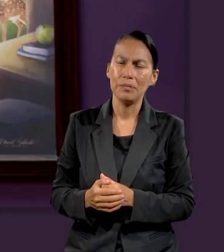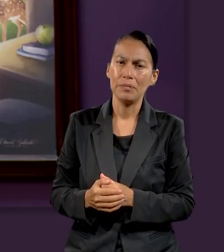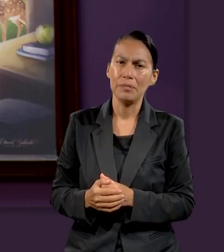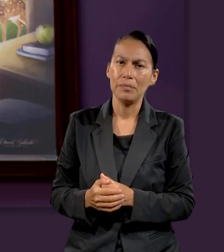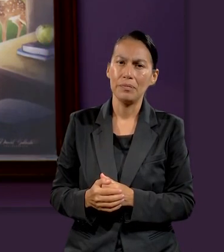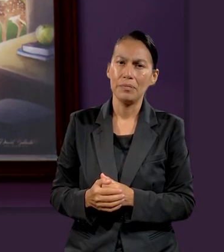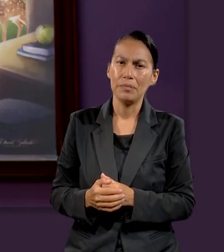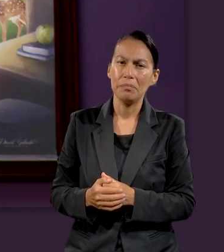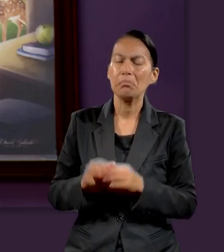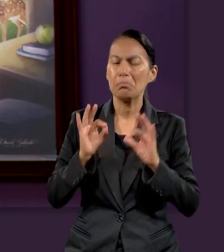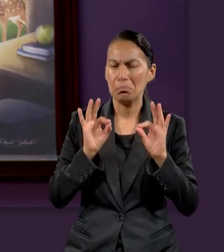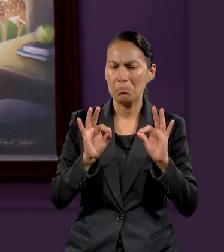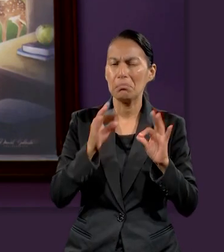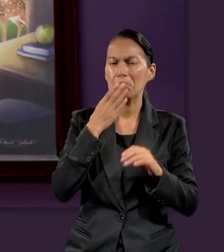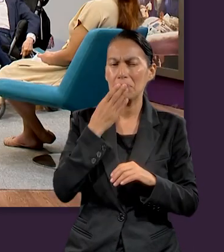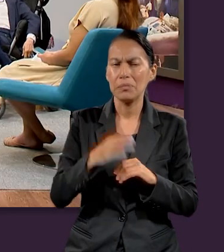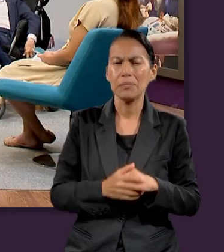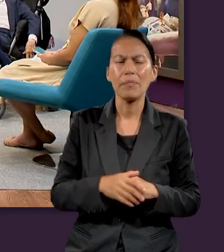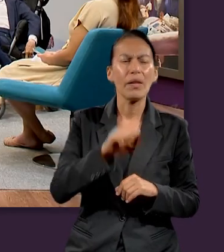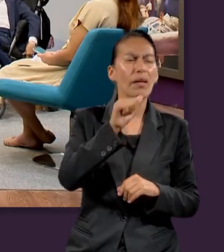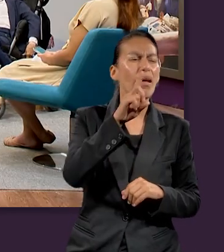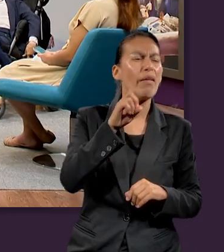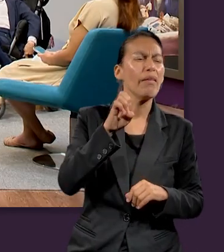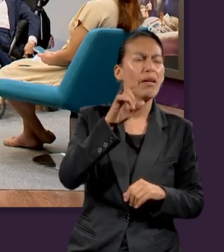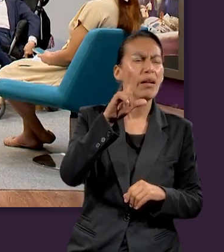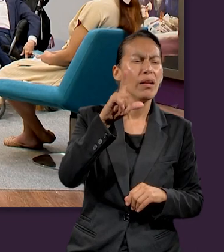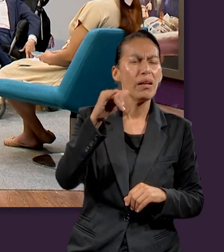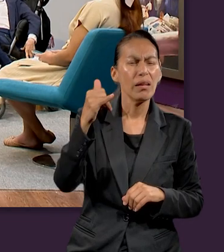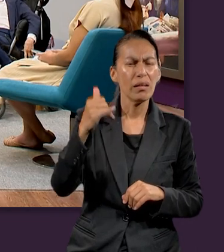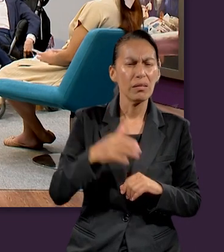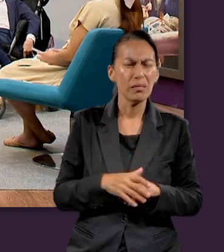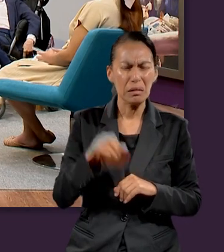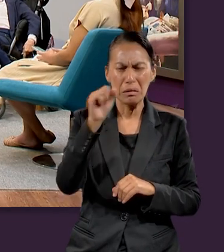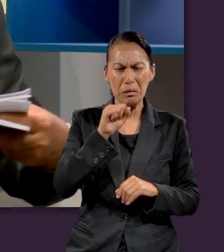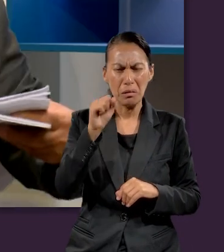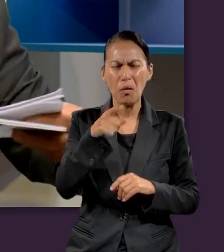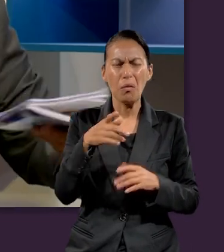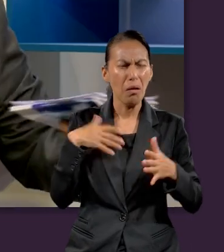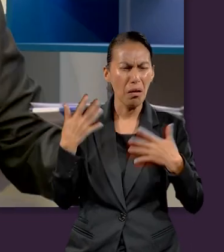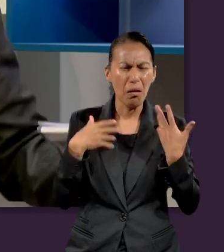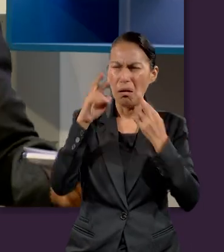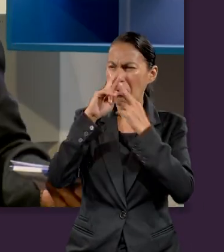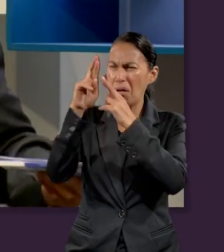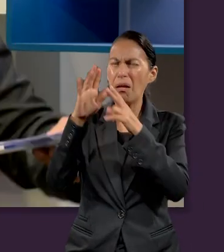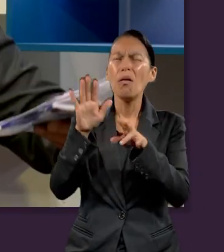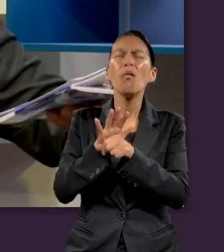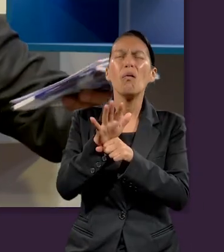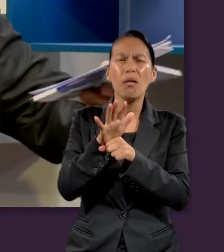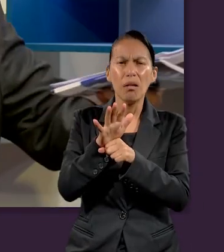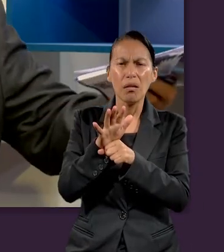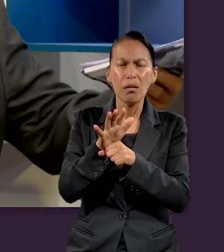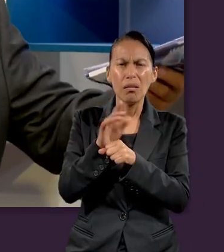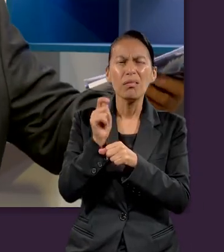adorarle. Excelente, Adelie. Por ejemplo, ¿cómo gozas tú el sábado?